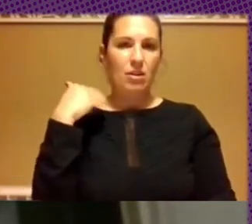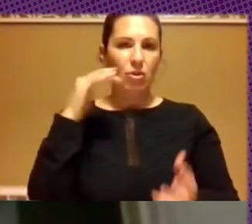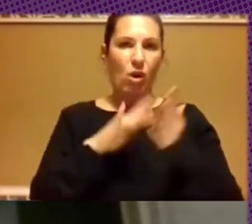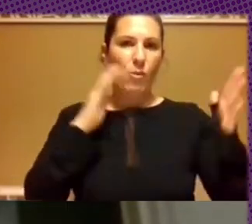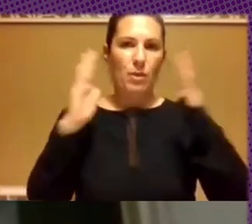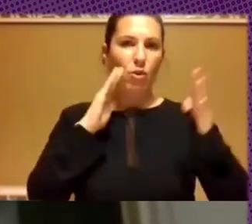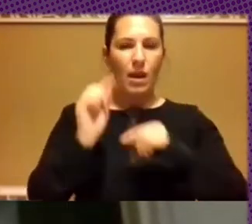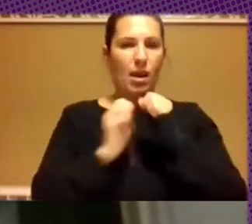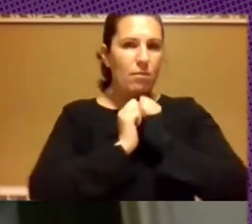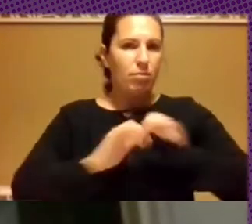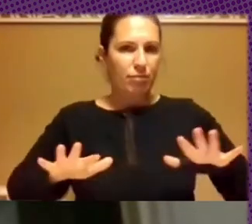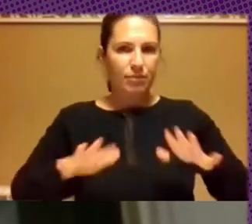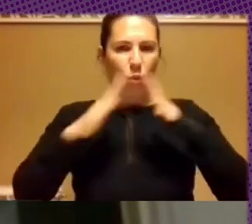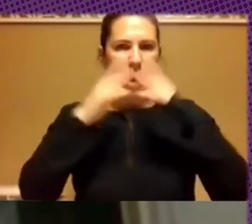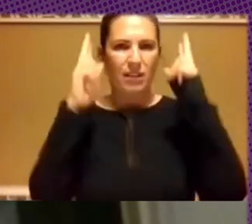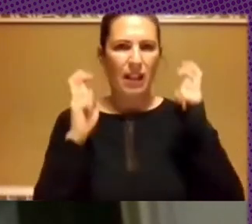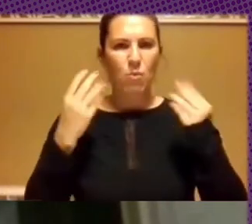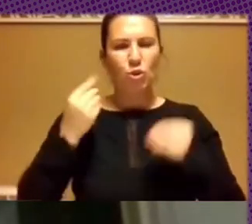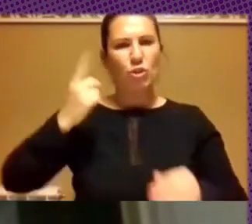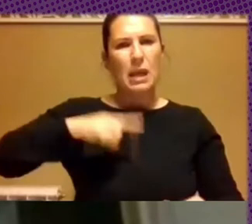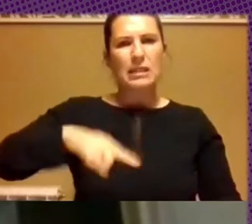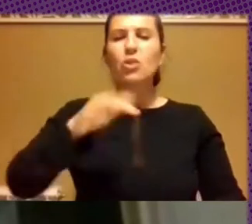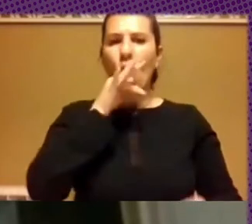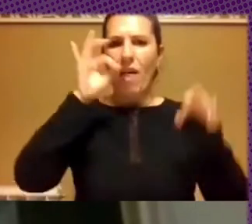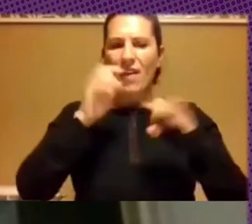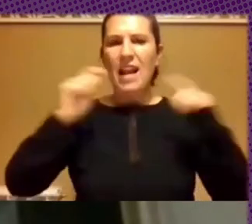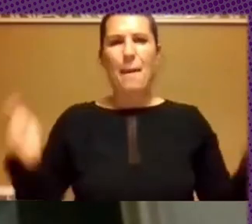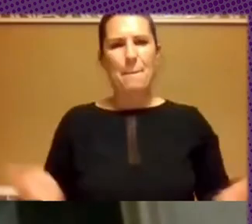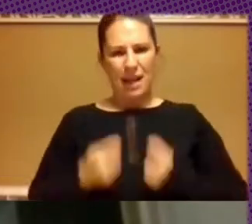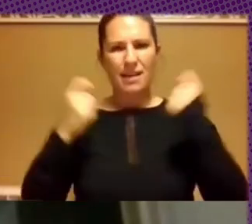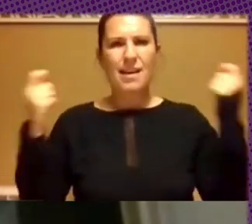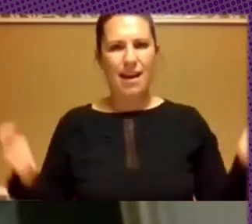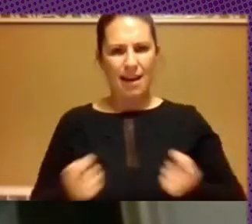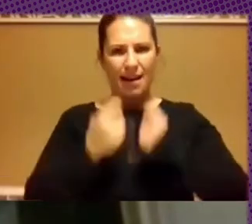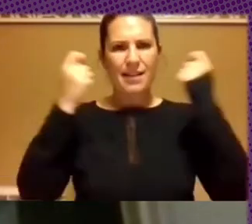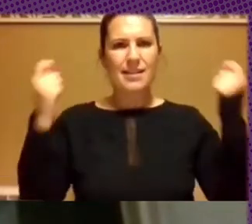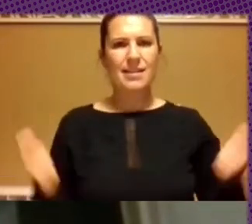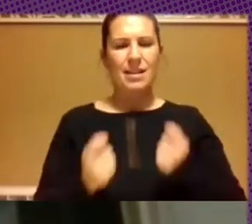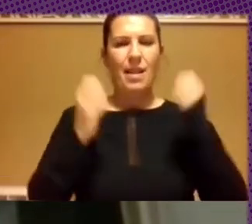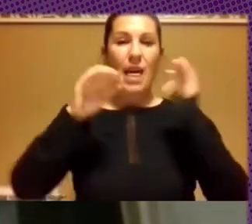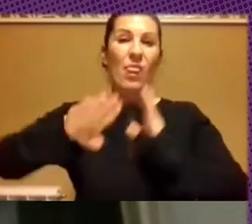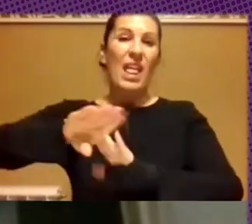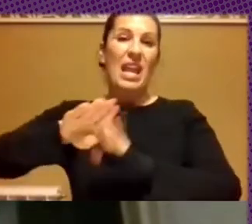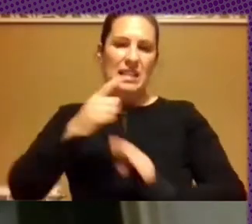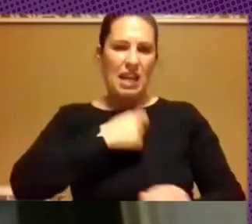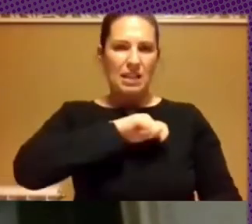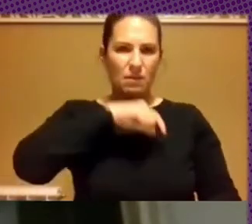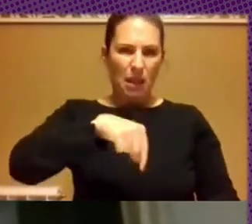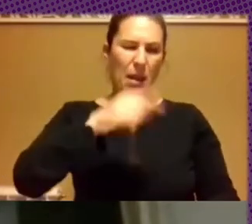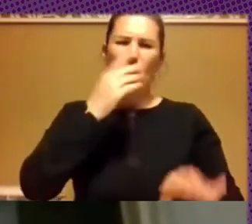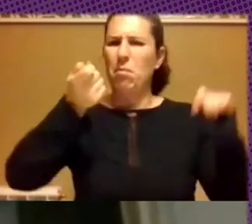ya muchos meses que seguía habiendo campañas de la, en particular de la derecha en España, pero que se